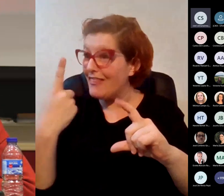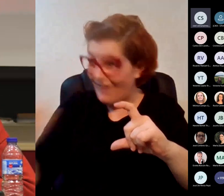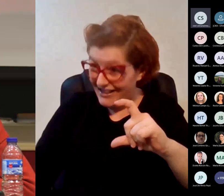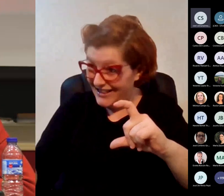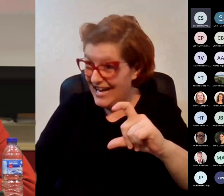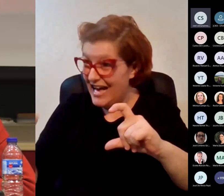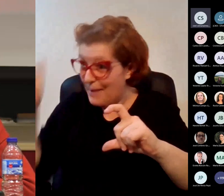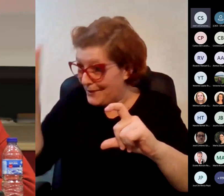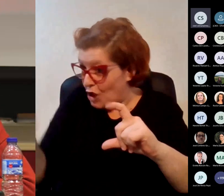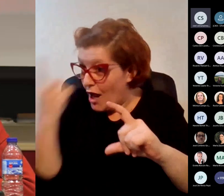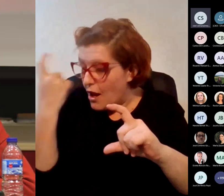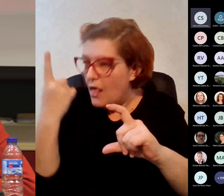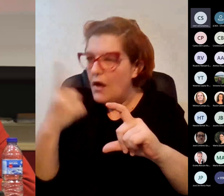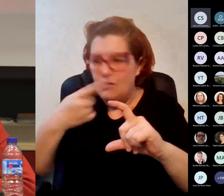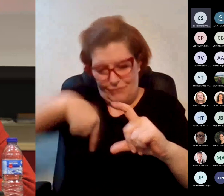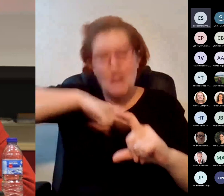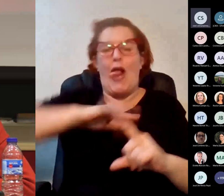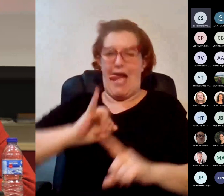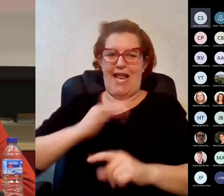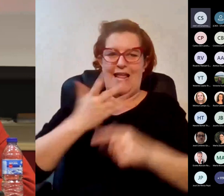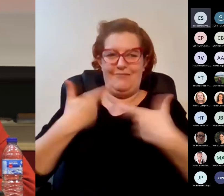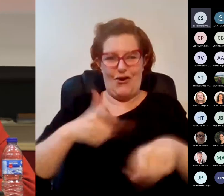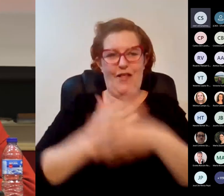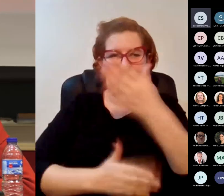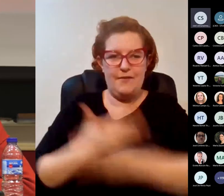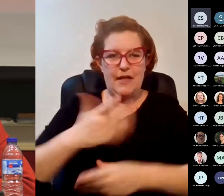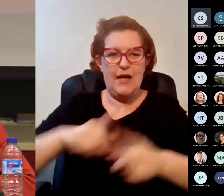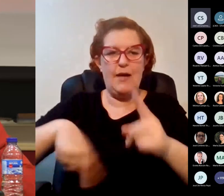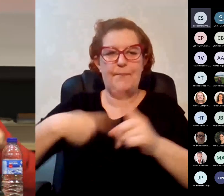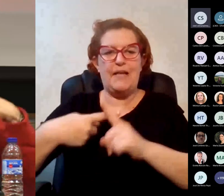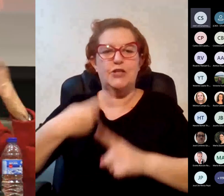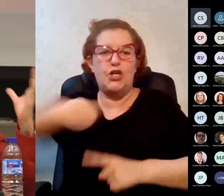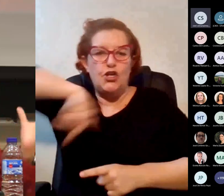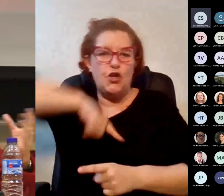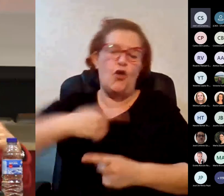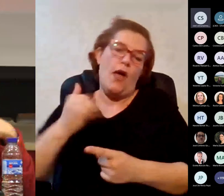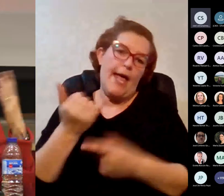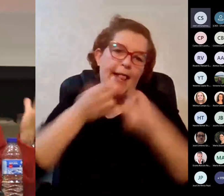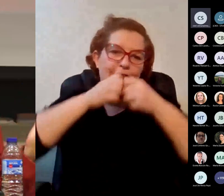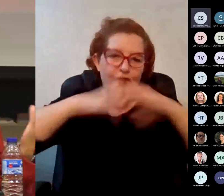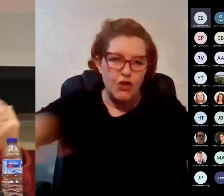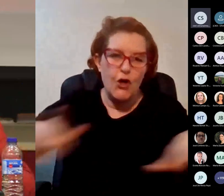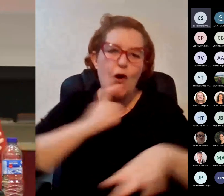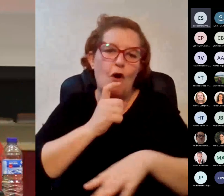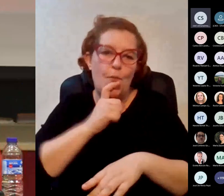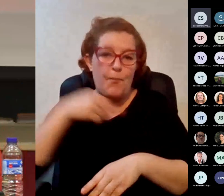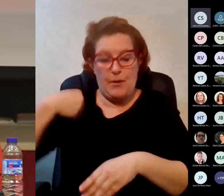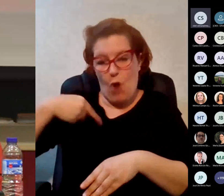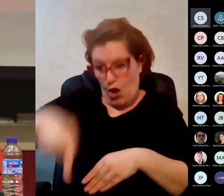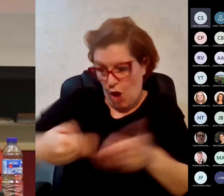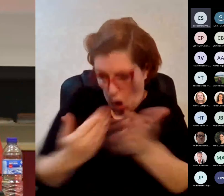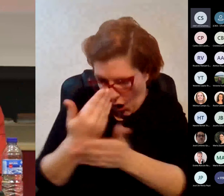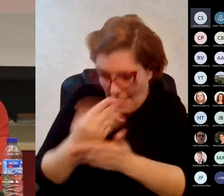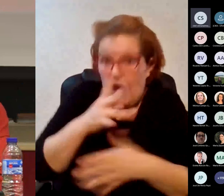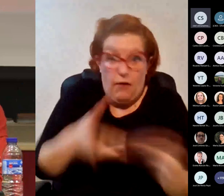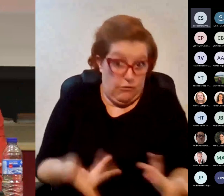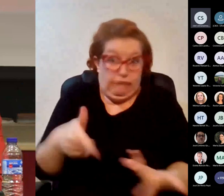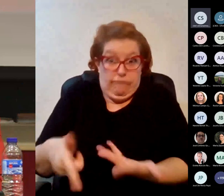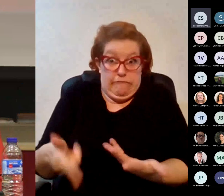estamos y luego intentamos difundirnos a través por ejemplo de estas jornadas que